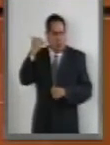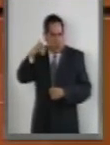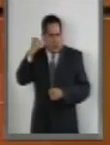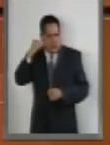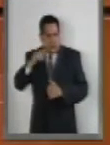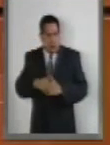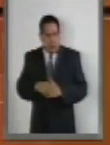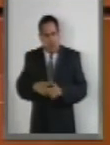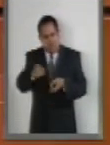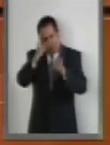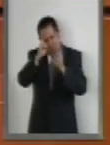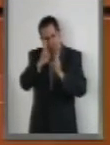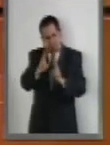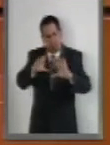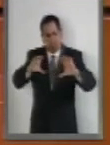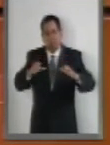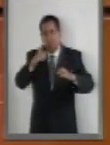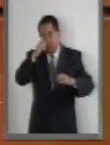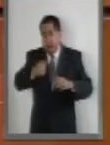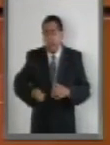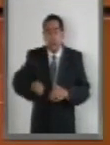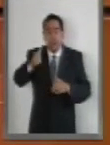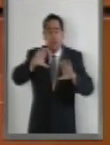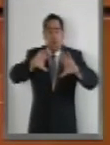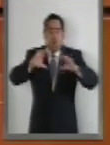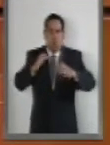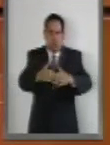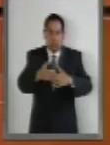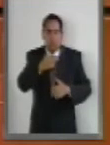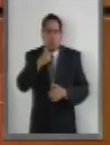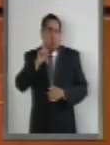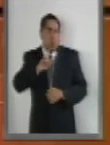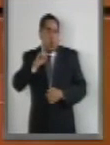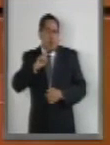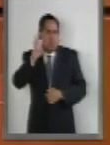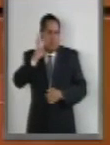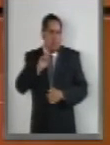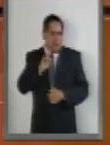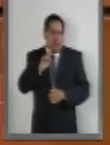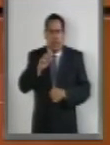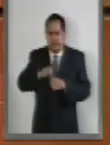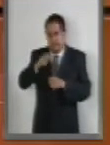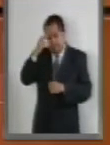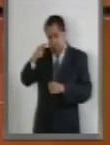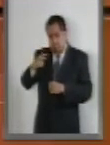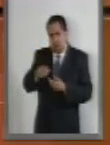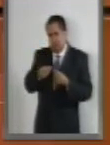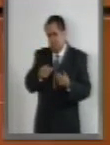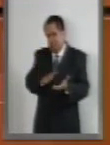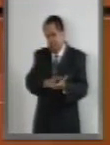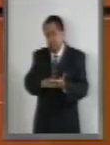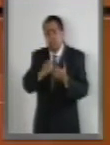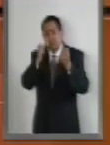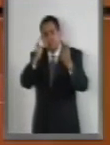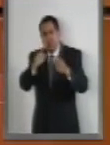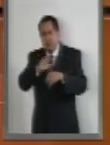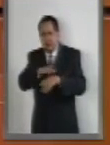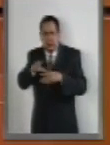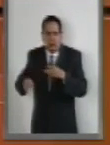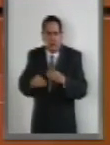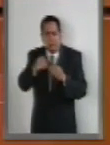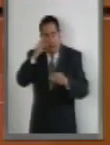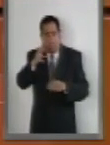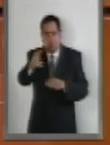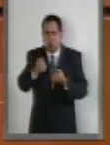rendimos un merecido homenaje al primer Congreso Feminista en México y, por otro lado, abonamos a la consolidación de una